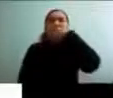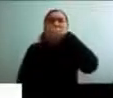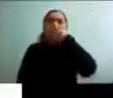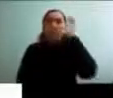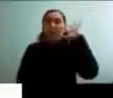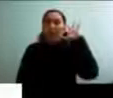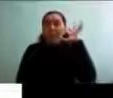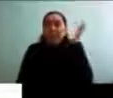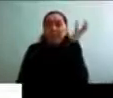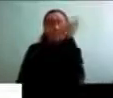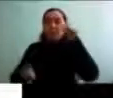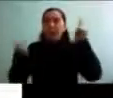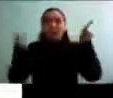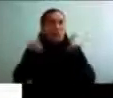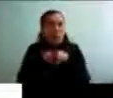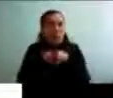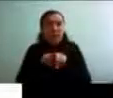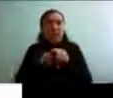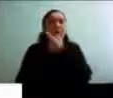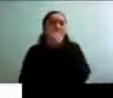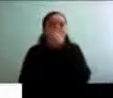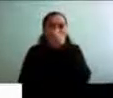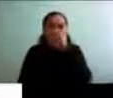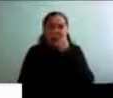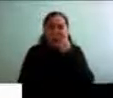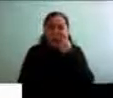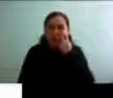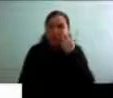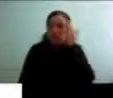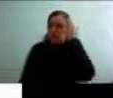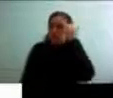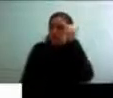que las frutillas nada sabe de las uvas.